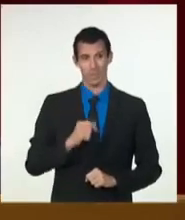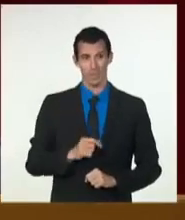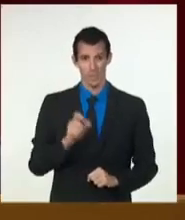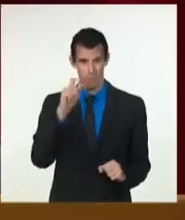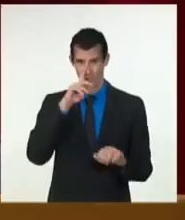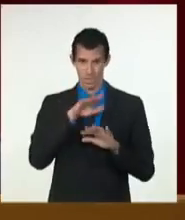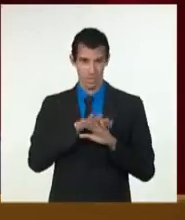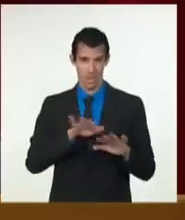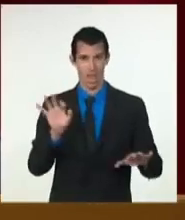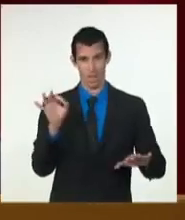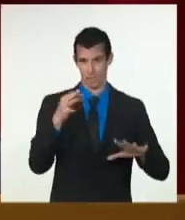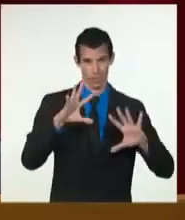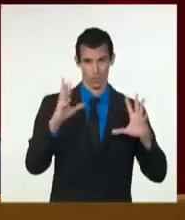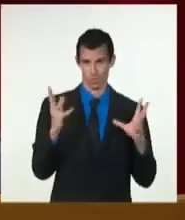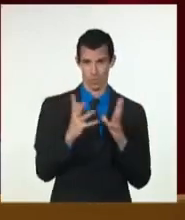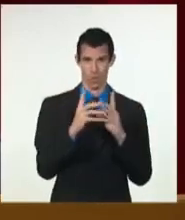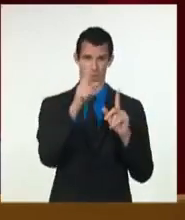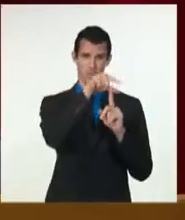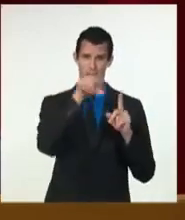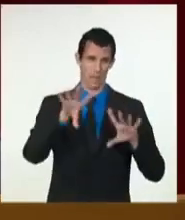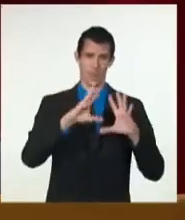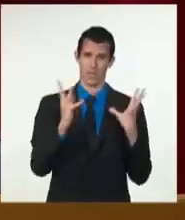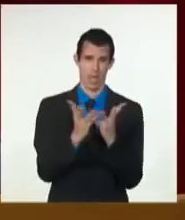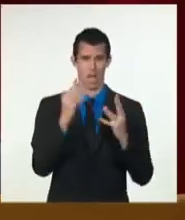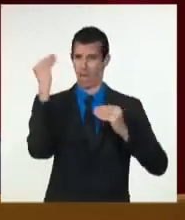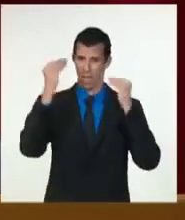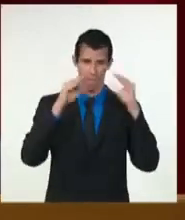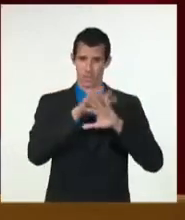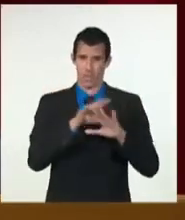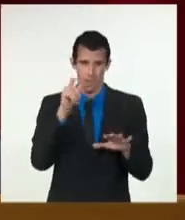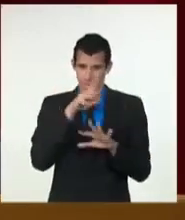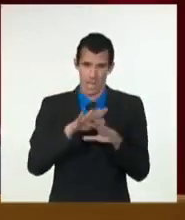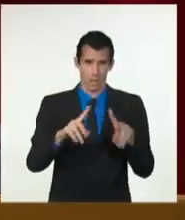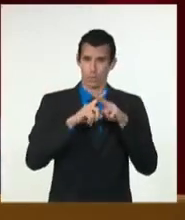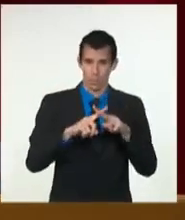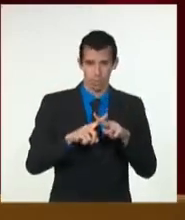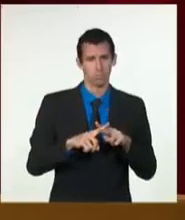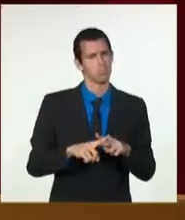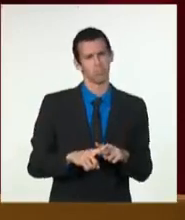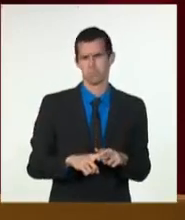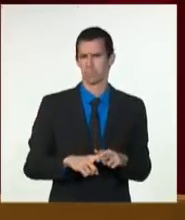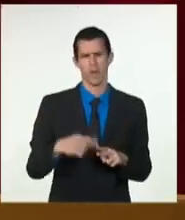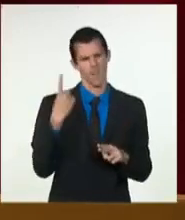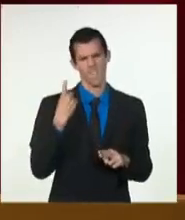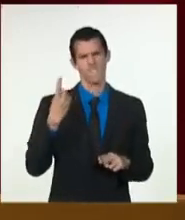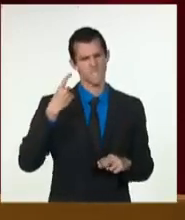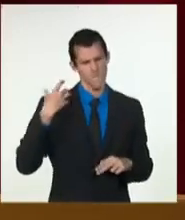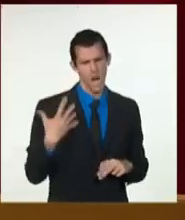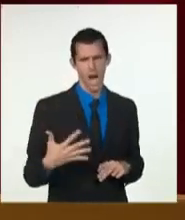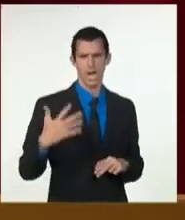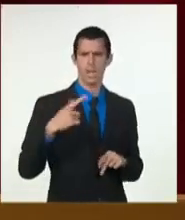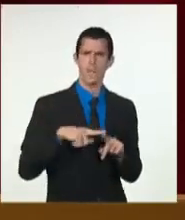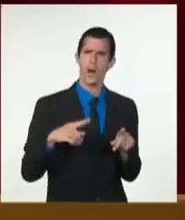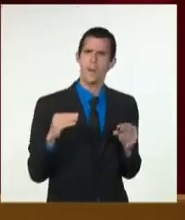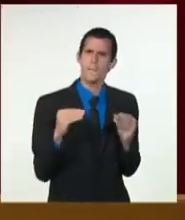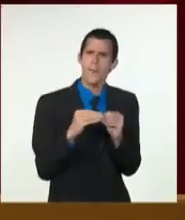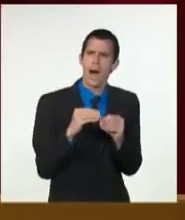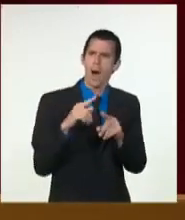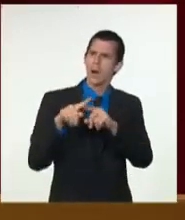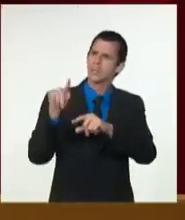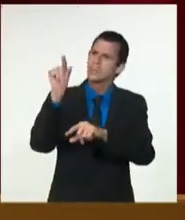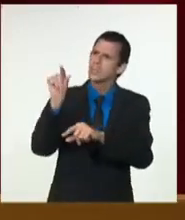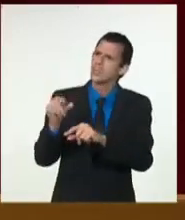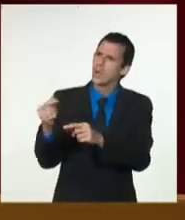tiempos nos obligan a ser más ágiles y precisos en la misión que solo podemos emprender nosotros, superar los